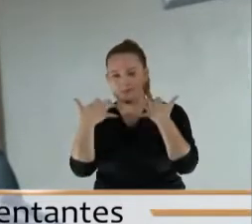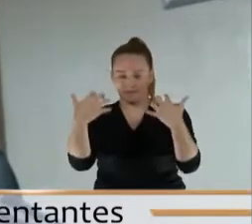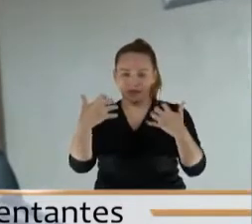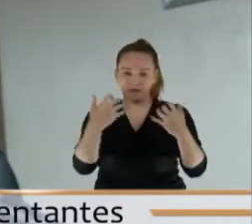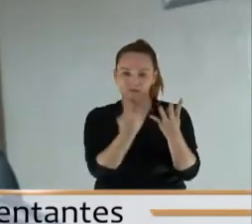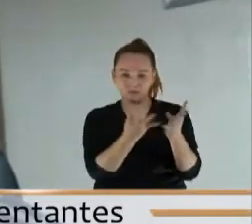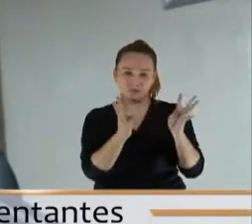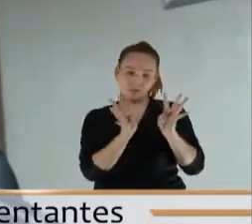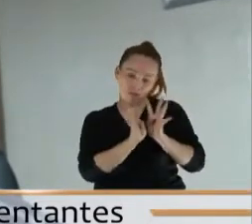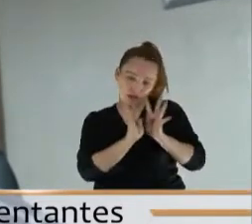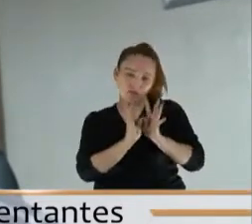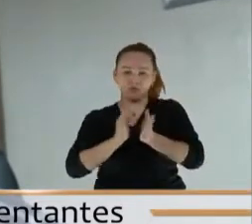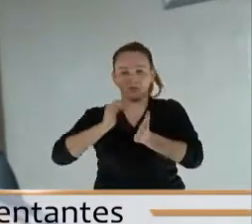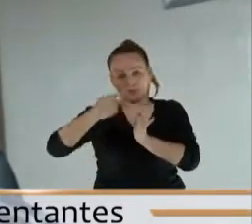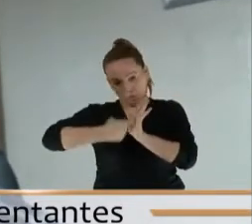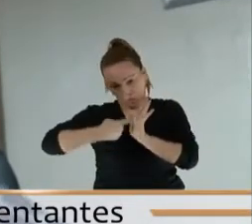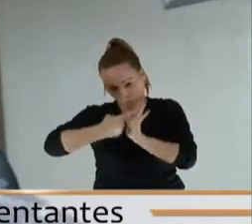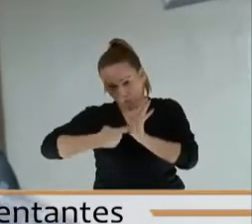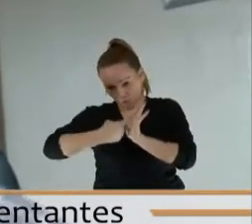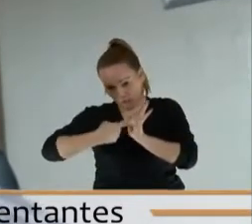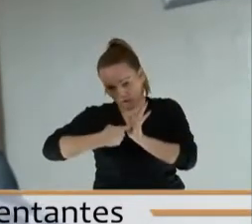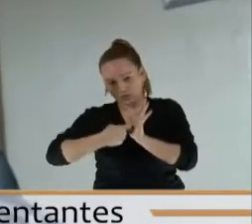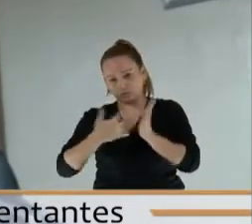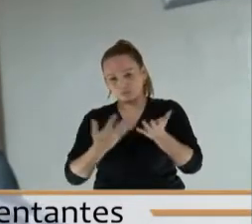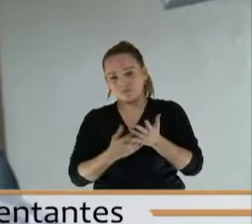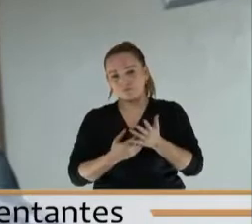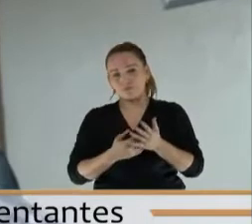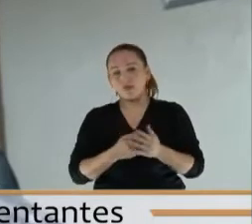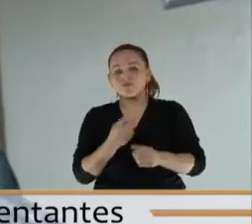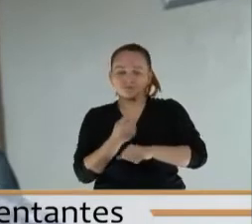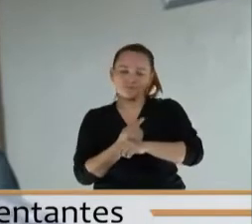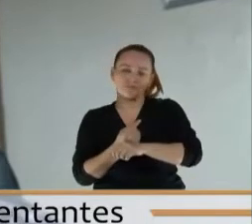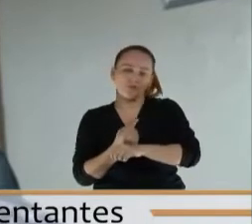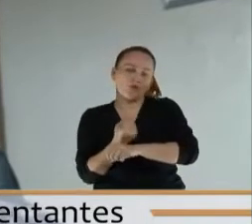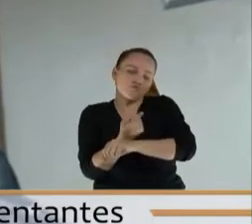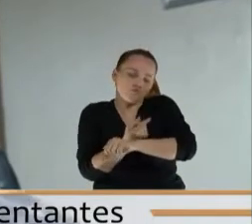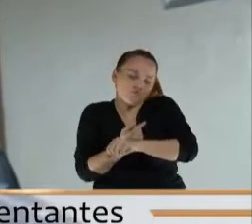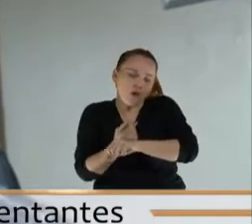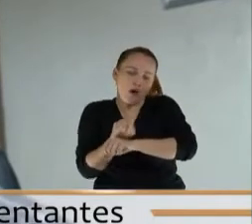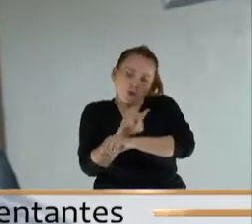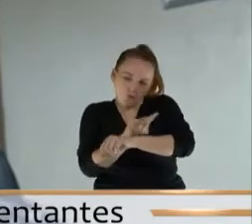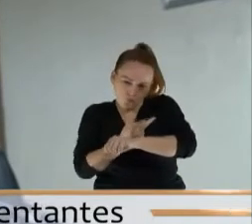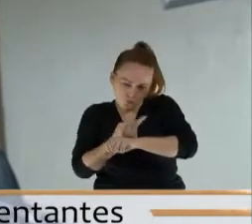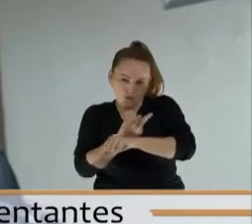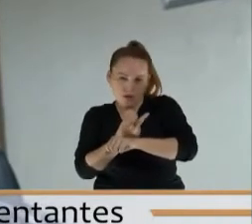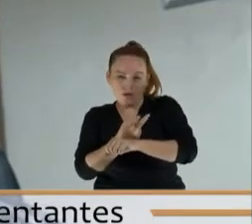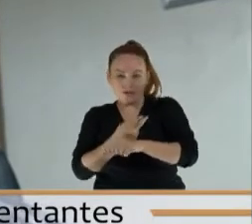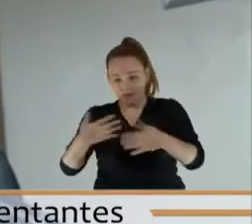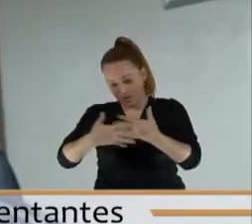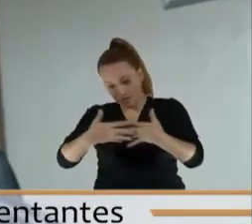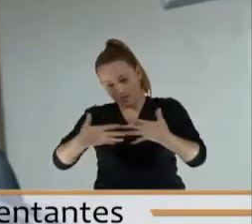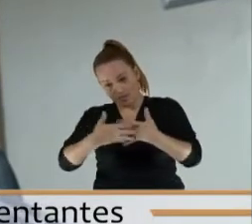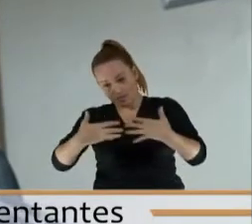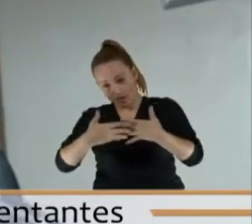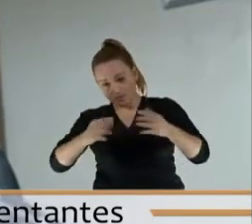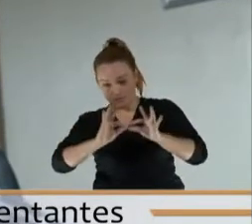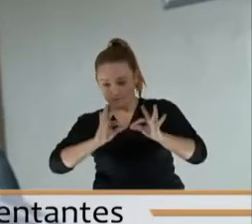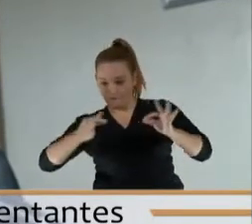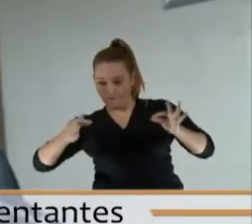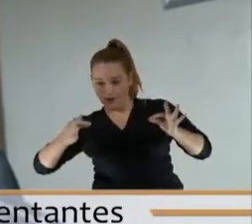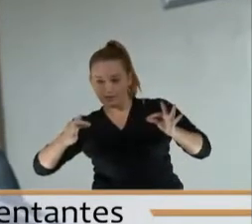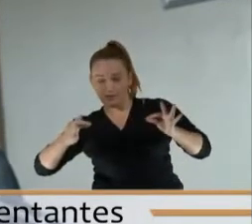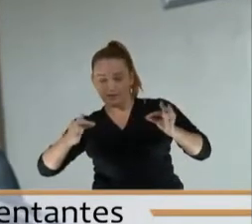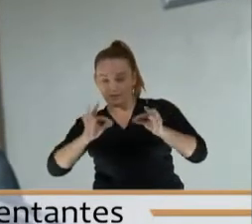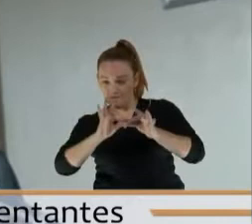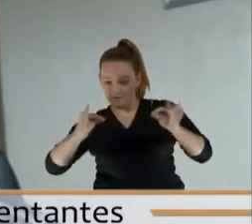acogió esta propuesta de aplazar por unas horas para excluir apreciado Juan Carlos los